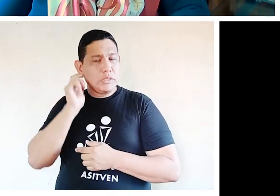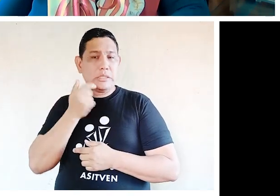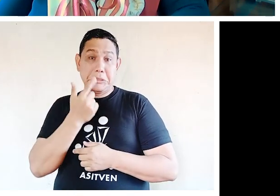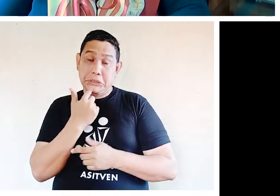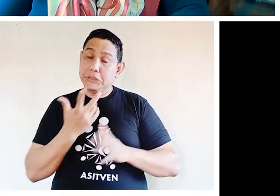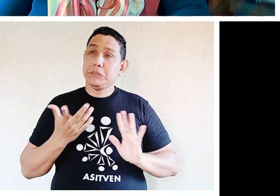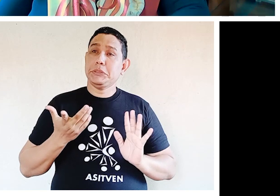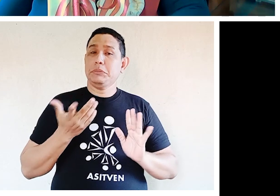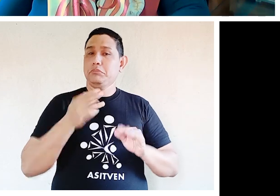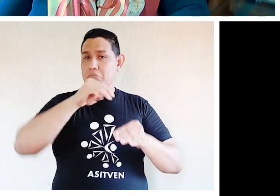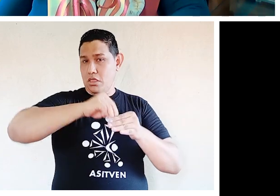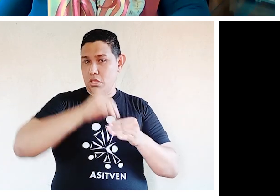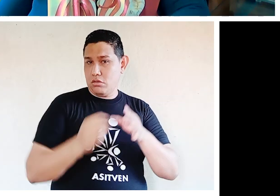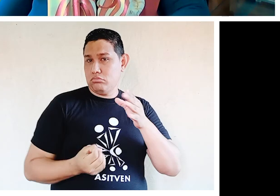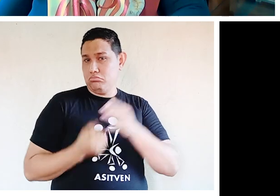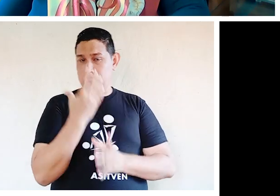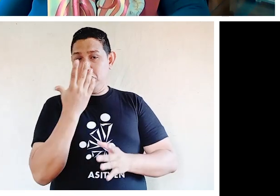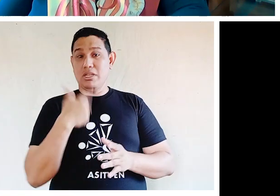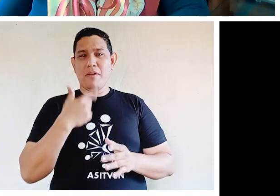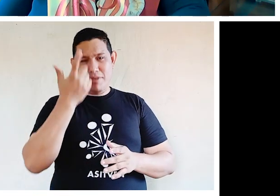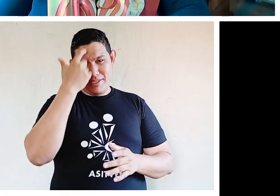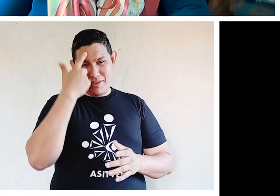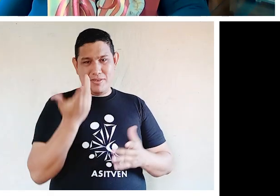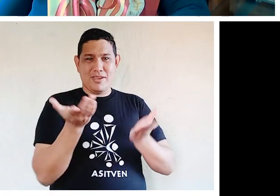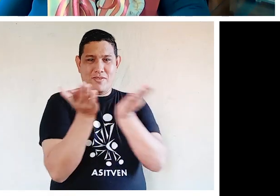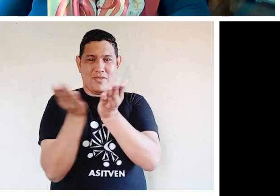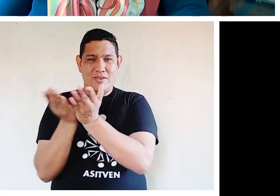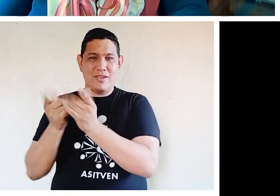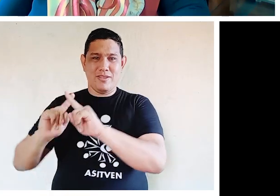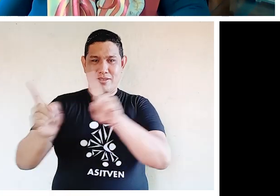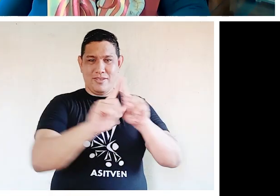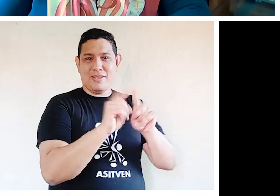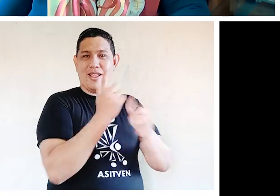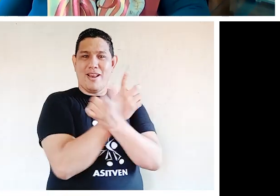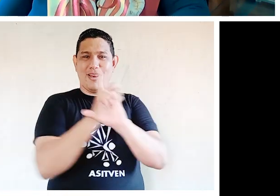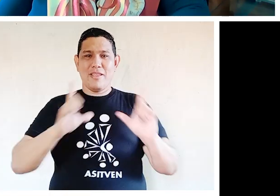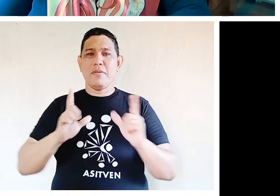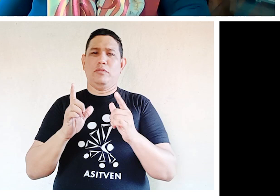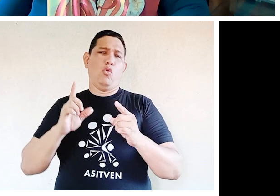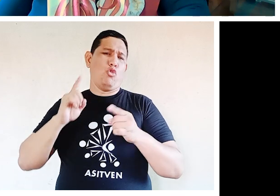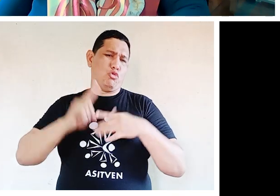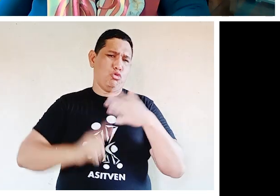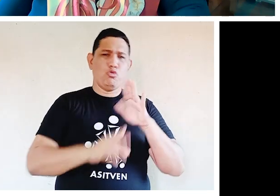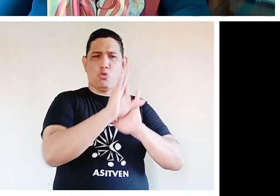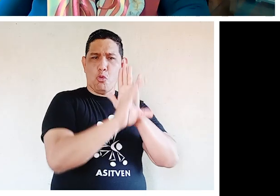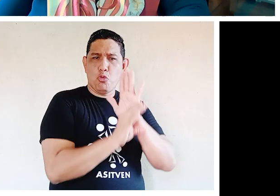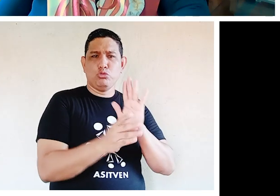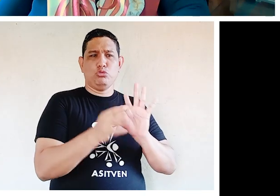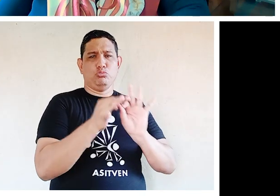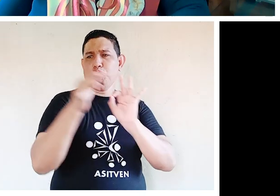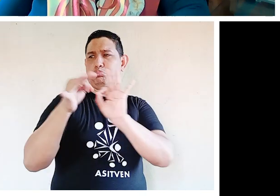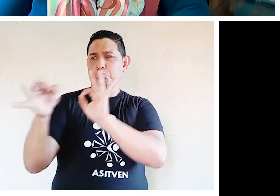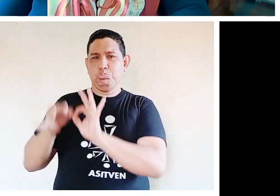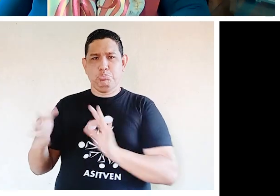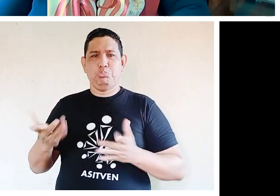materia, cátedras libres de integración de personas con discapacidad, programas de extensión que tenían que ver con la parte de